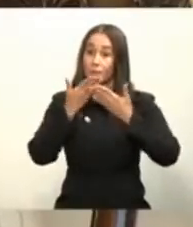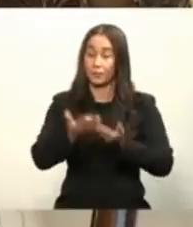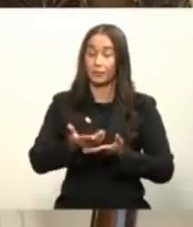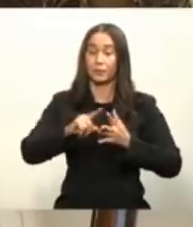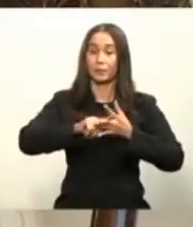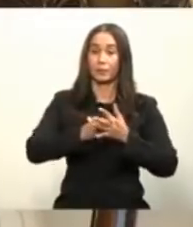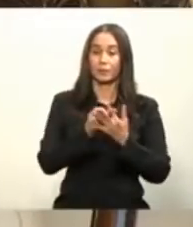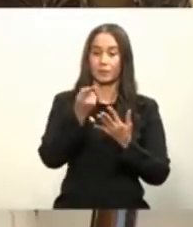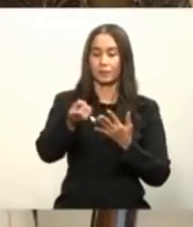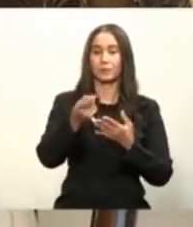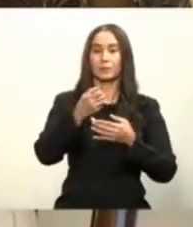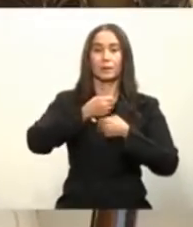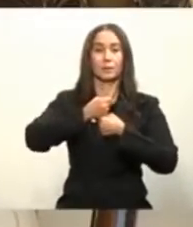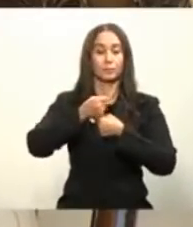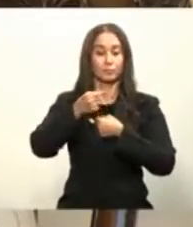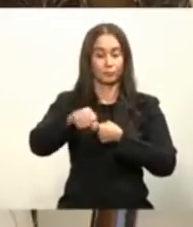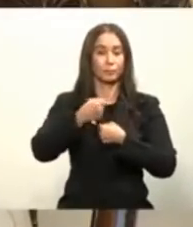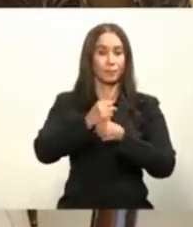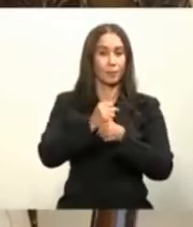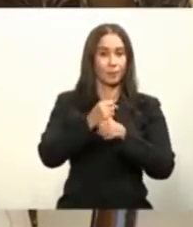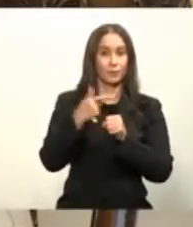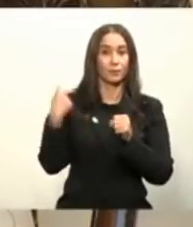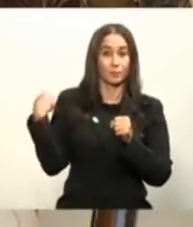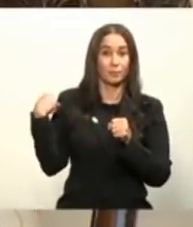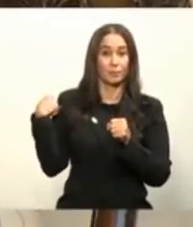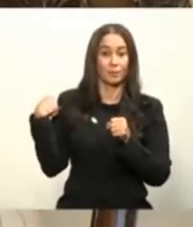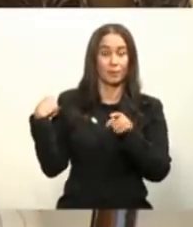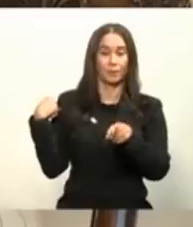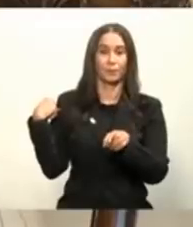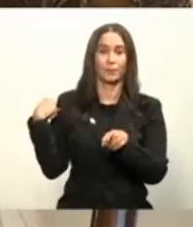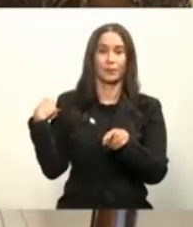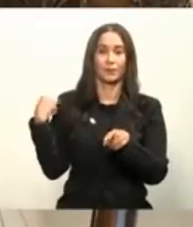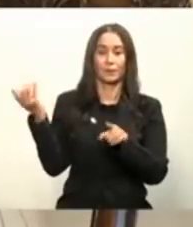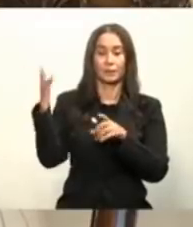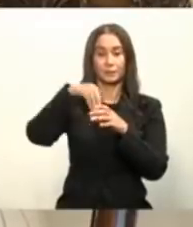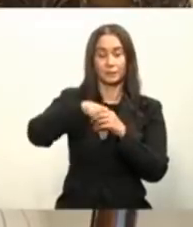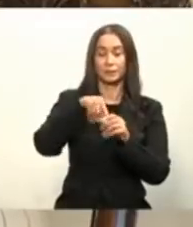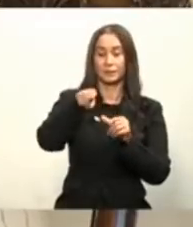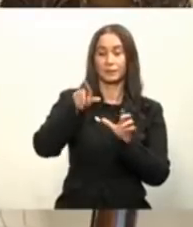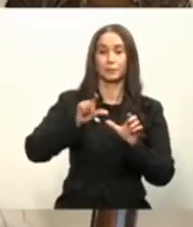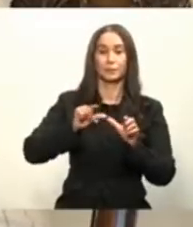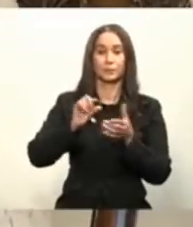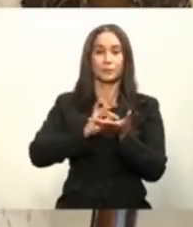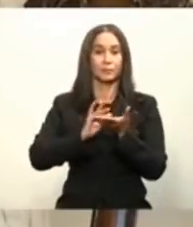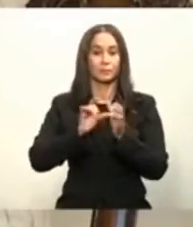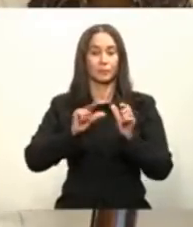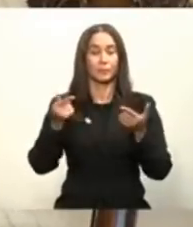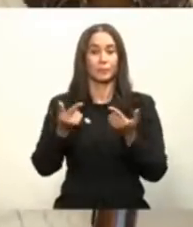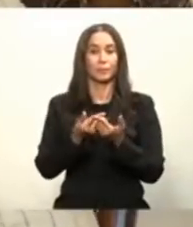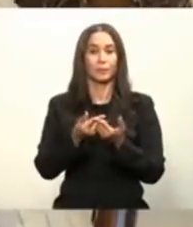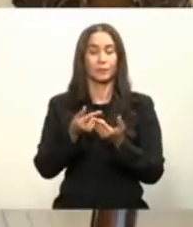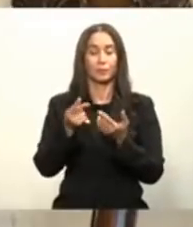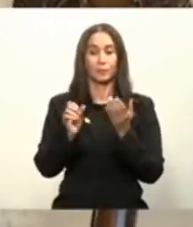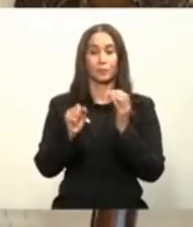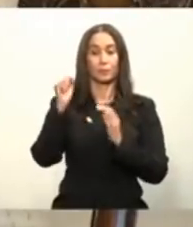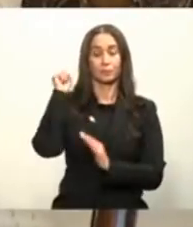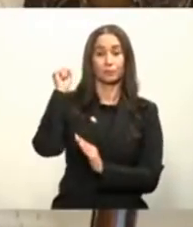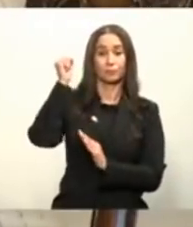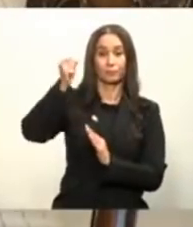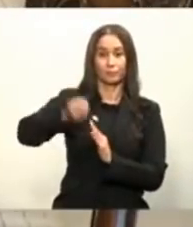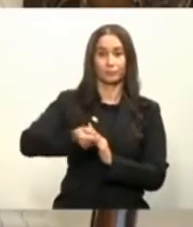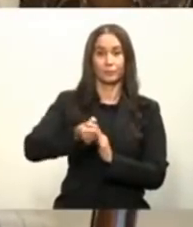empezar a producir pues vacunas dentro de ese laboratorio que fue donada por una fundación